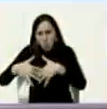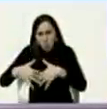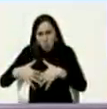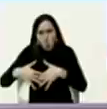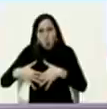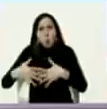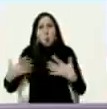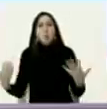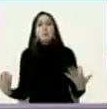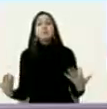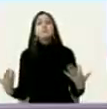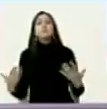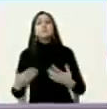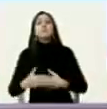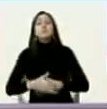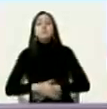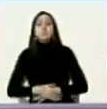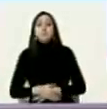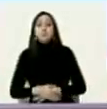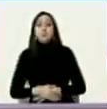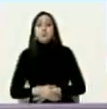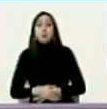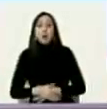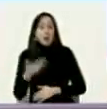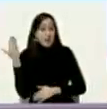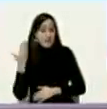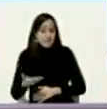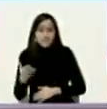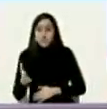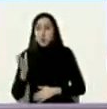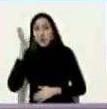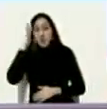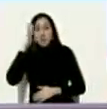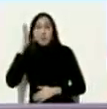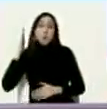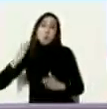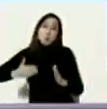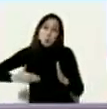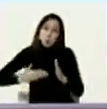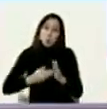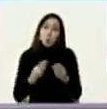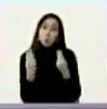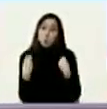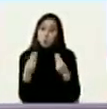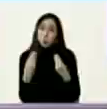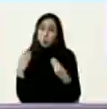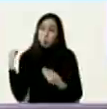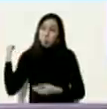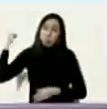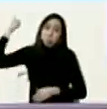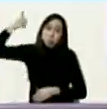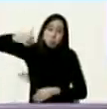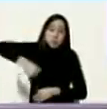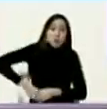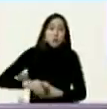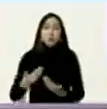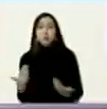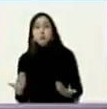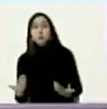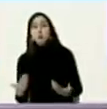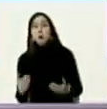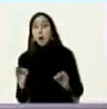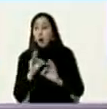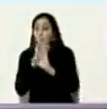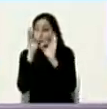que ha sido uno de los elementos más afectados desde hace varios años por las